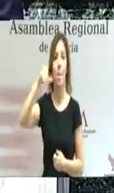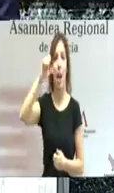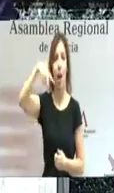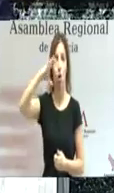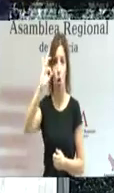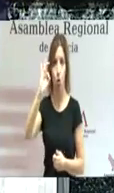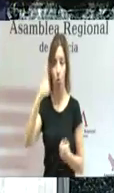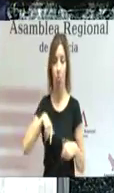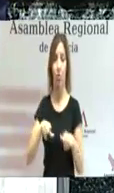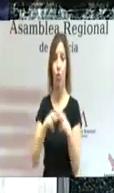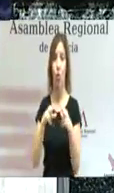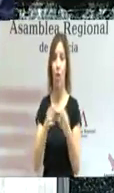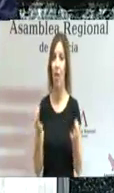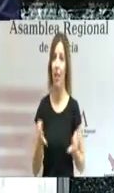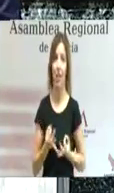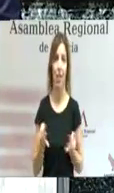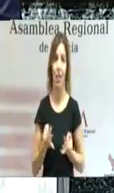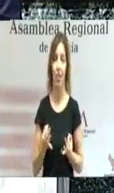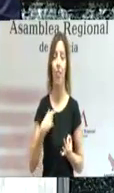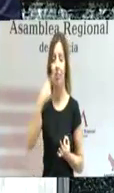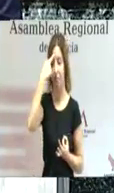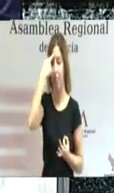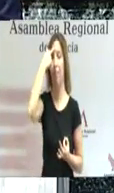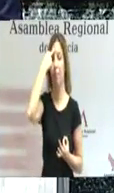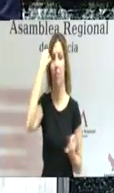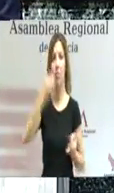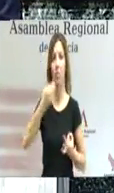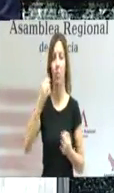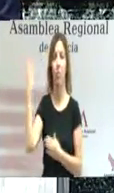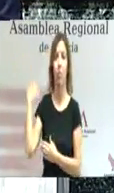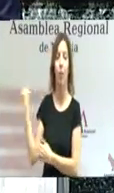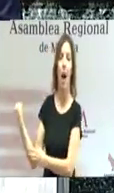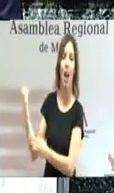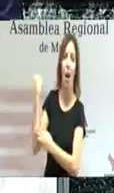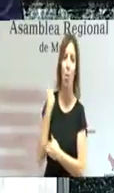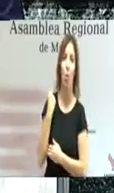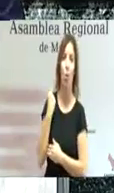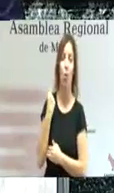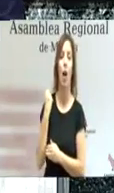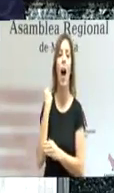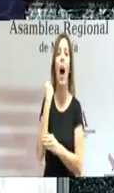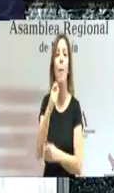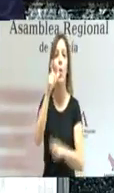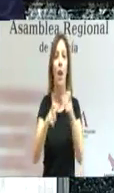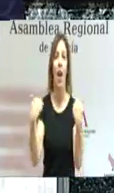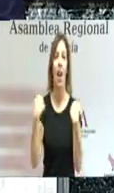nuestra sociedad debe seguir teniendo presente el respaldo a las víctimas del terrorismo.